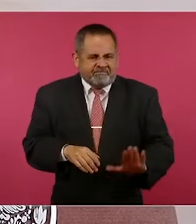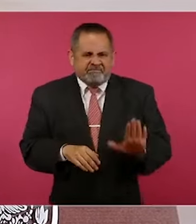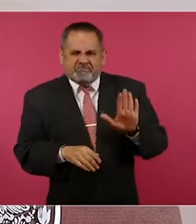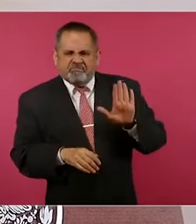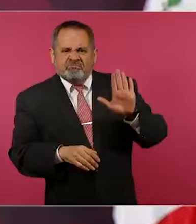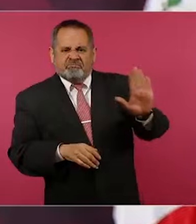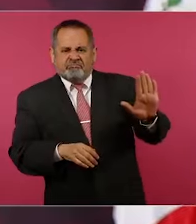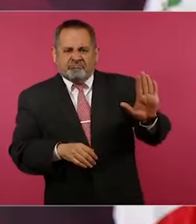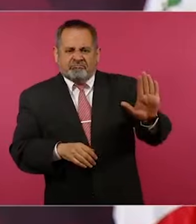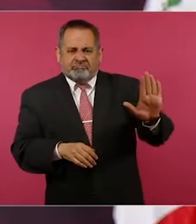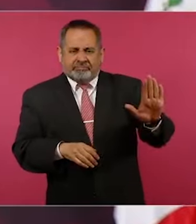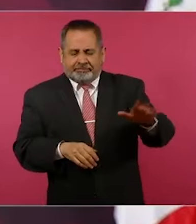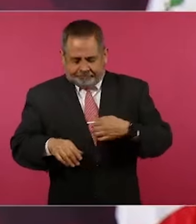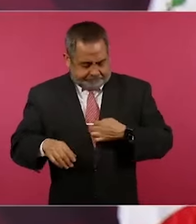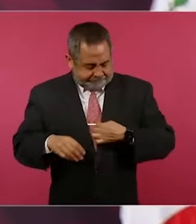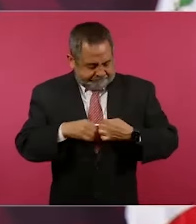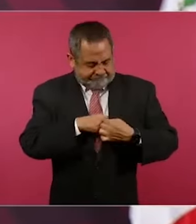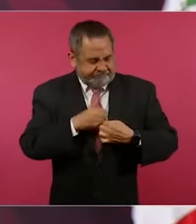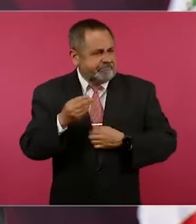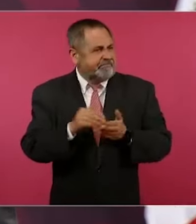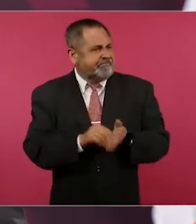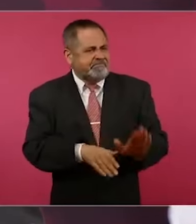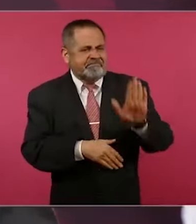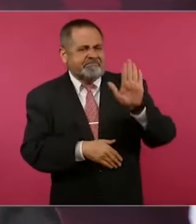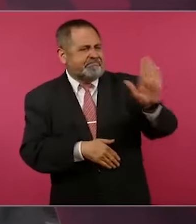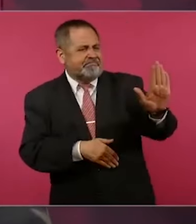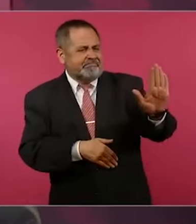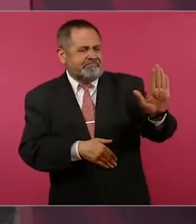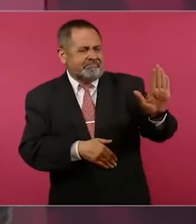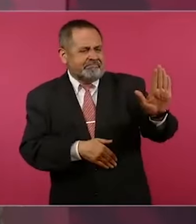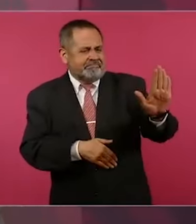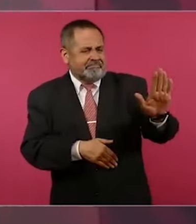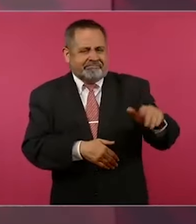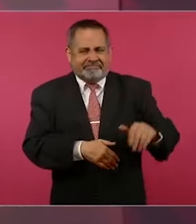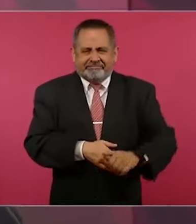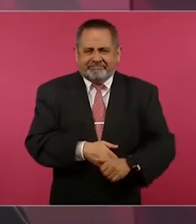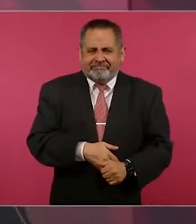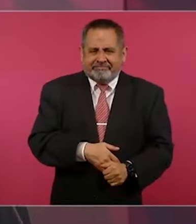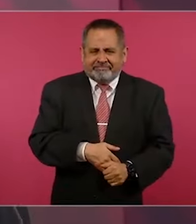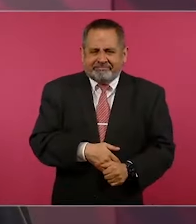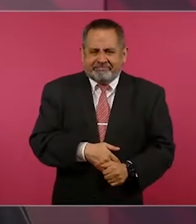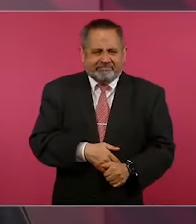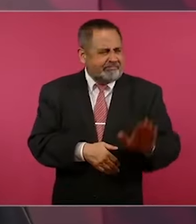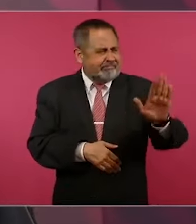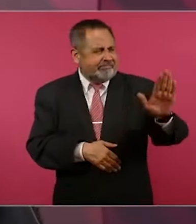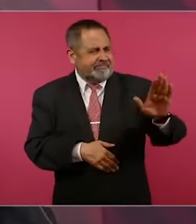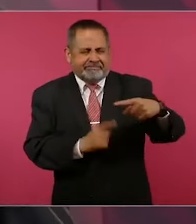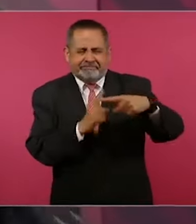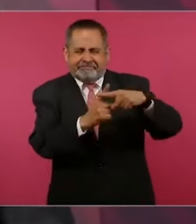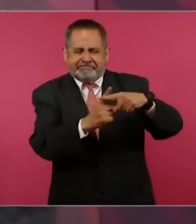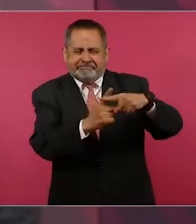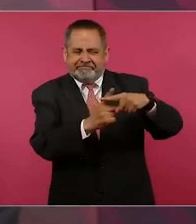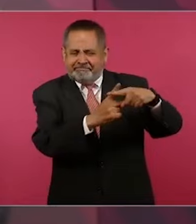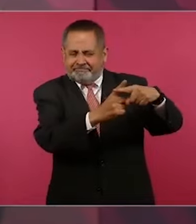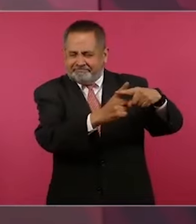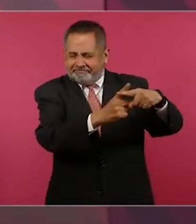cruz, cruz, cruz.